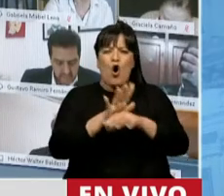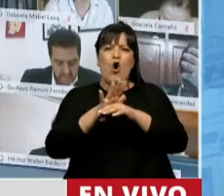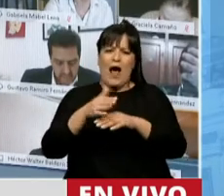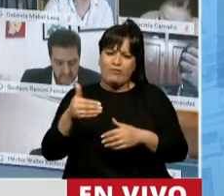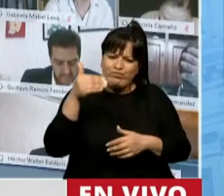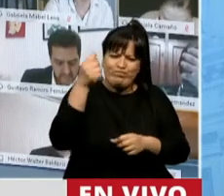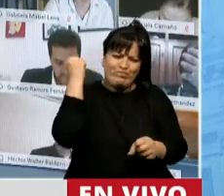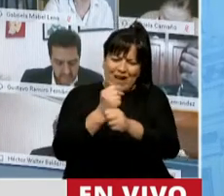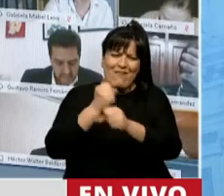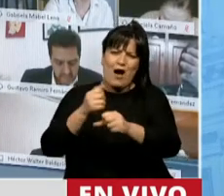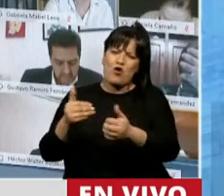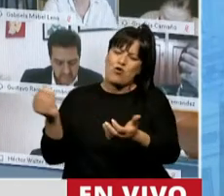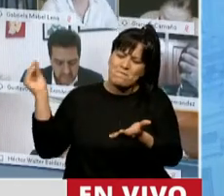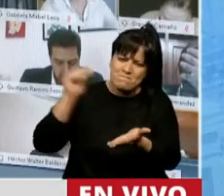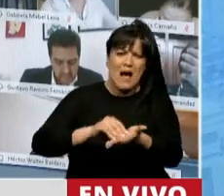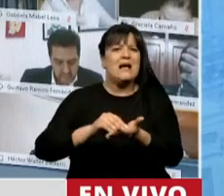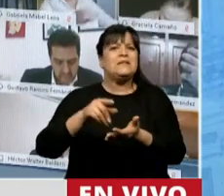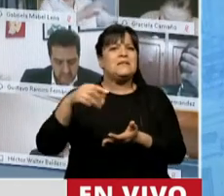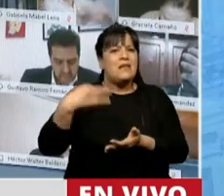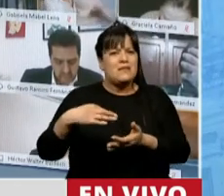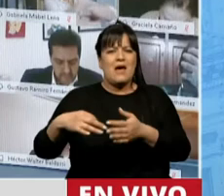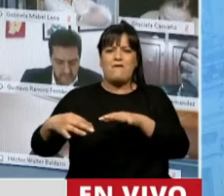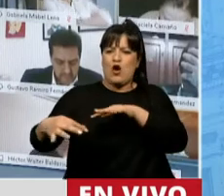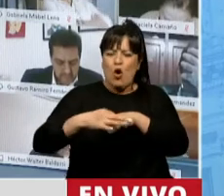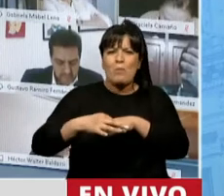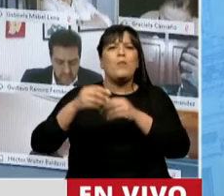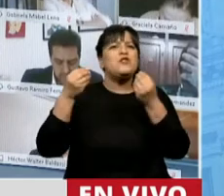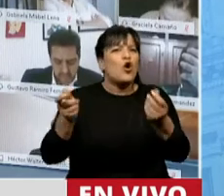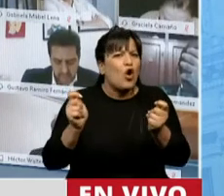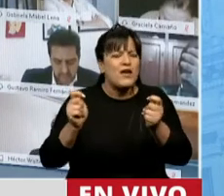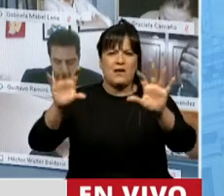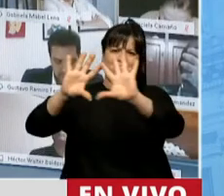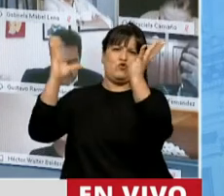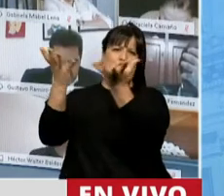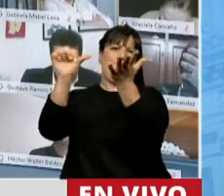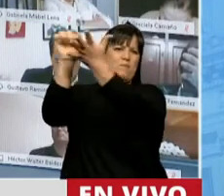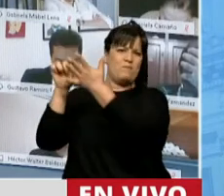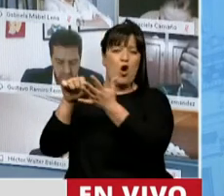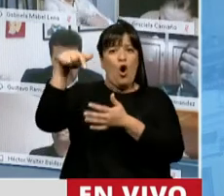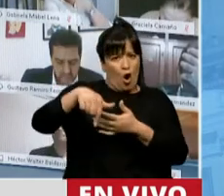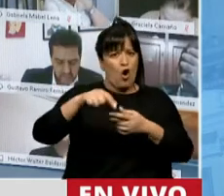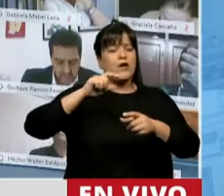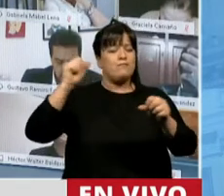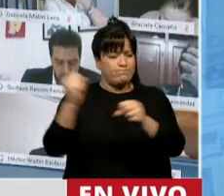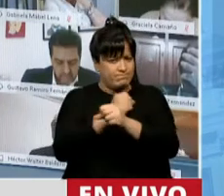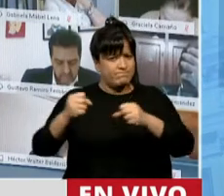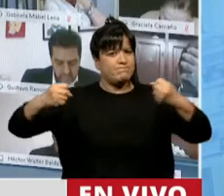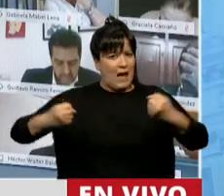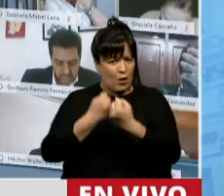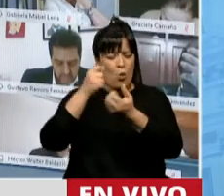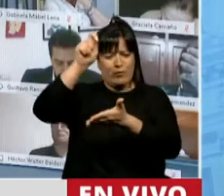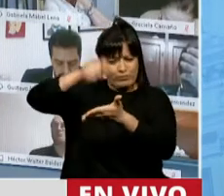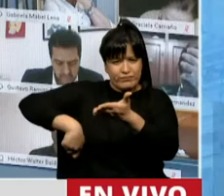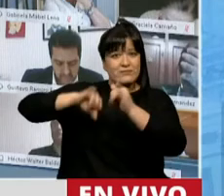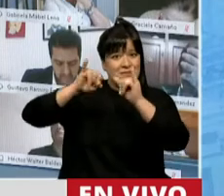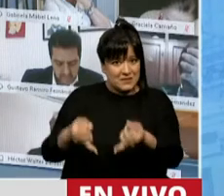con esto asumimos un compromiso ante la comunidad internacional. Hoy estamos aprobando un tratado que a partir de este momento